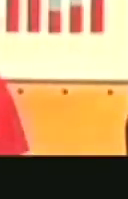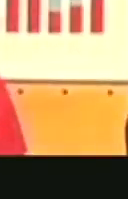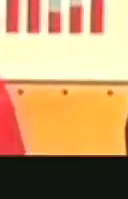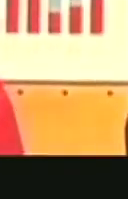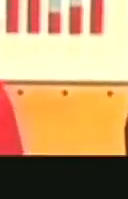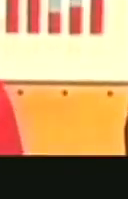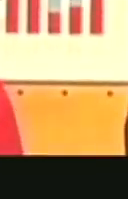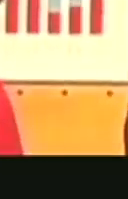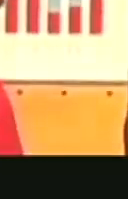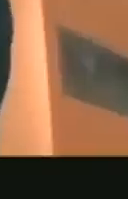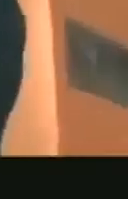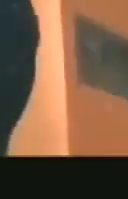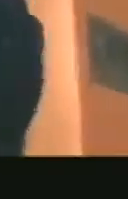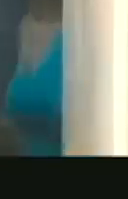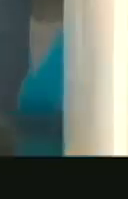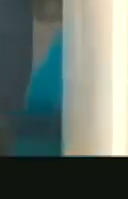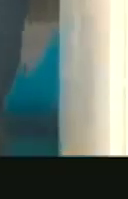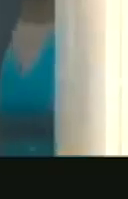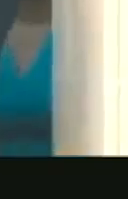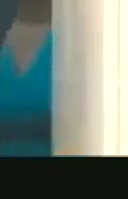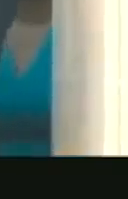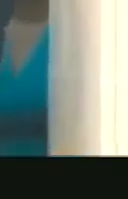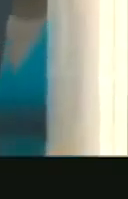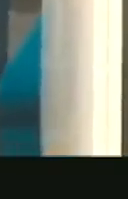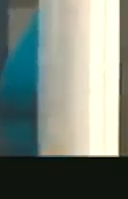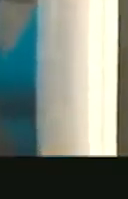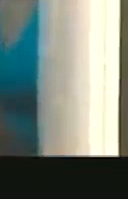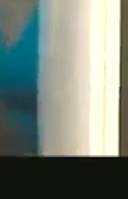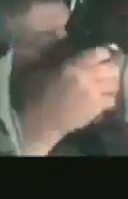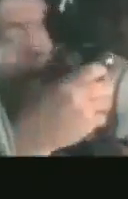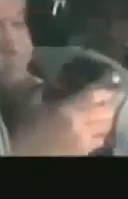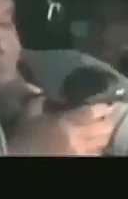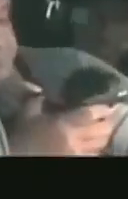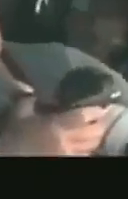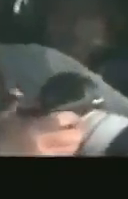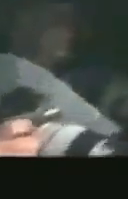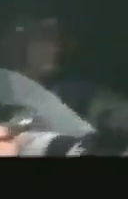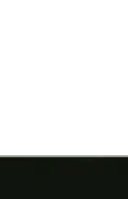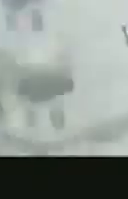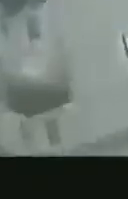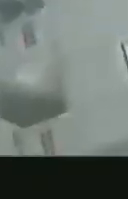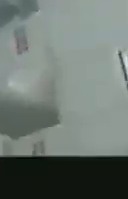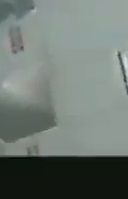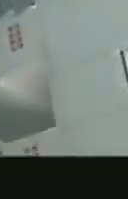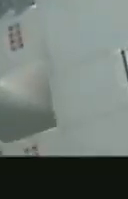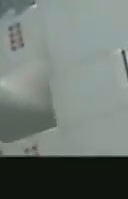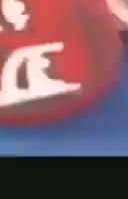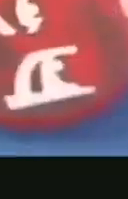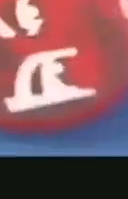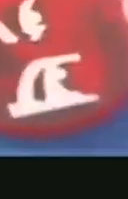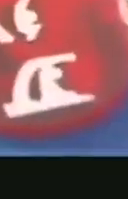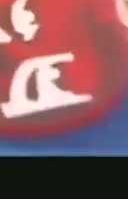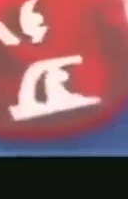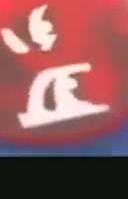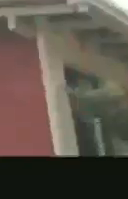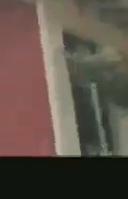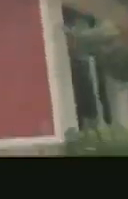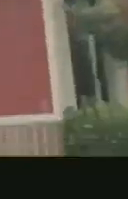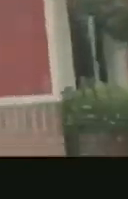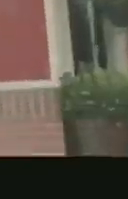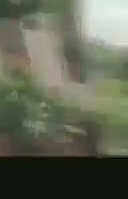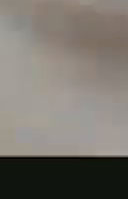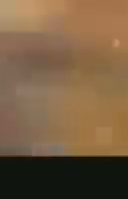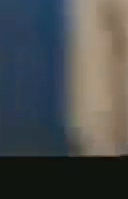Nuestro comandante eterno, Hugo Chávez, se propuso entregar a cada familia un hogar digno. Ejemplo que continúa